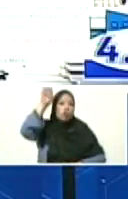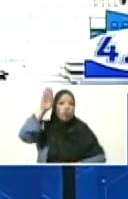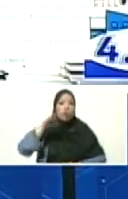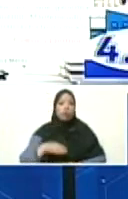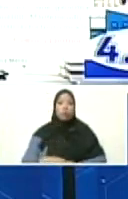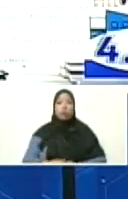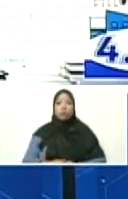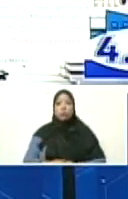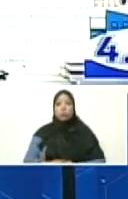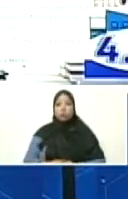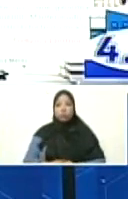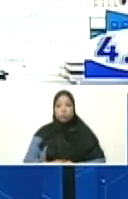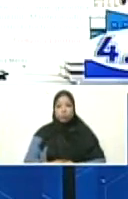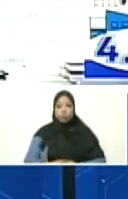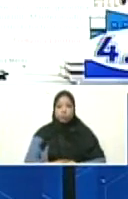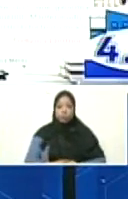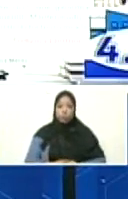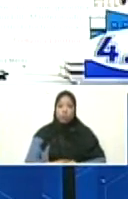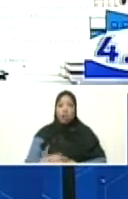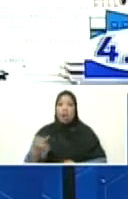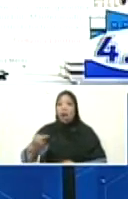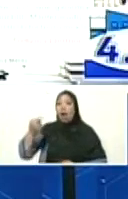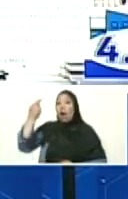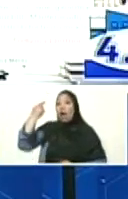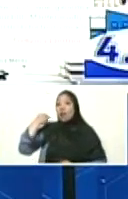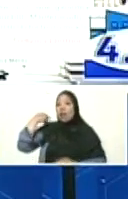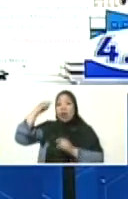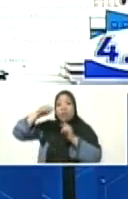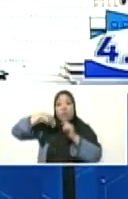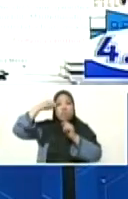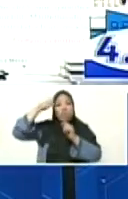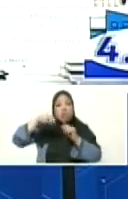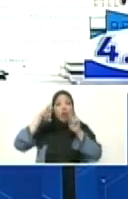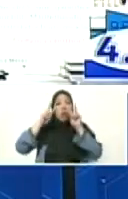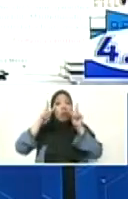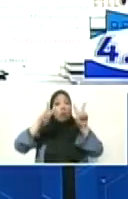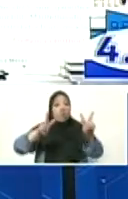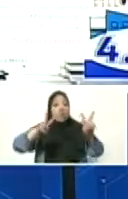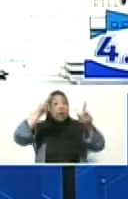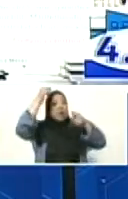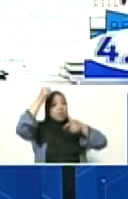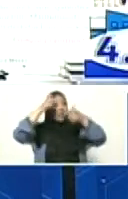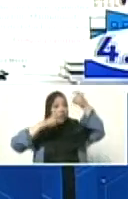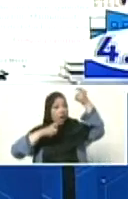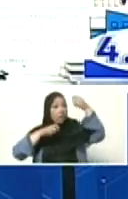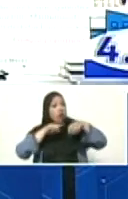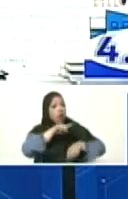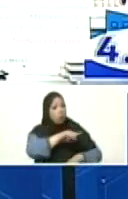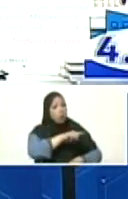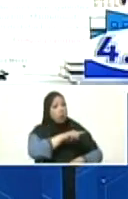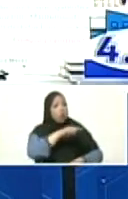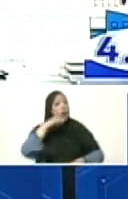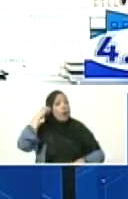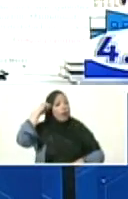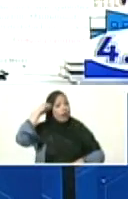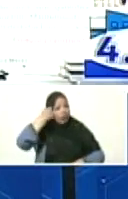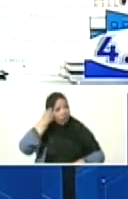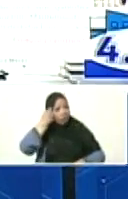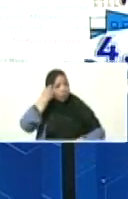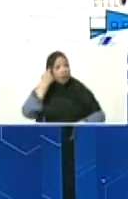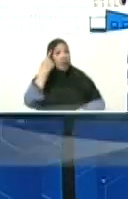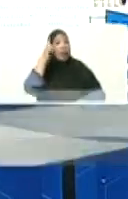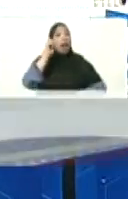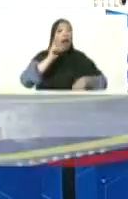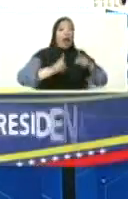Ayer estaba viendo un video del comandante Chávez. Ustedes recuerdan que él a veces nos